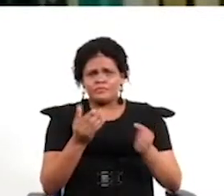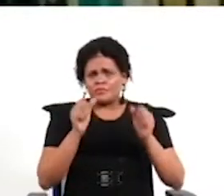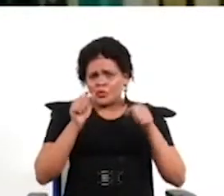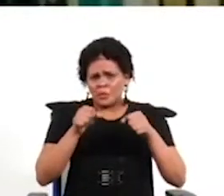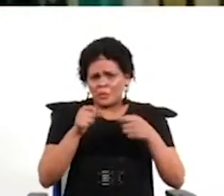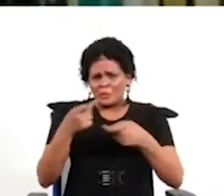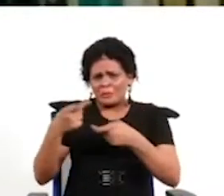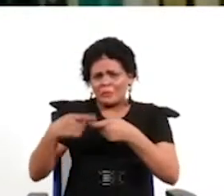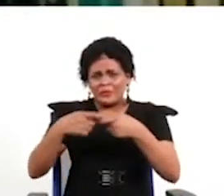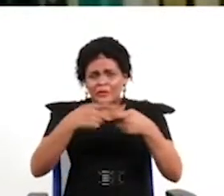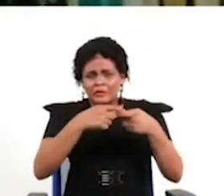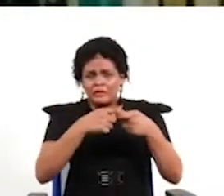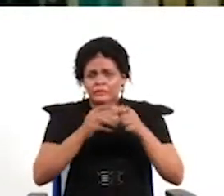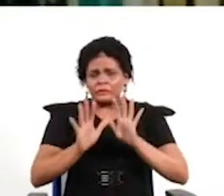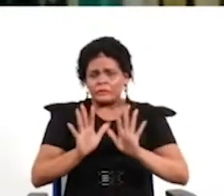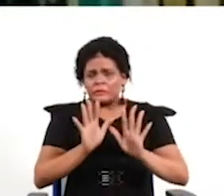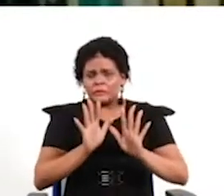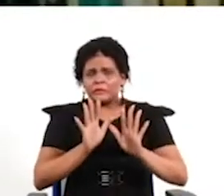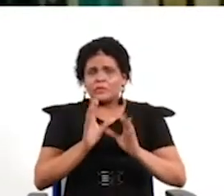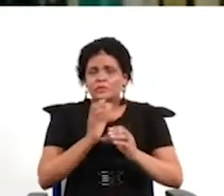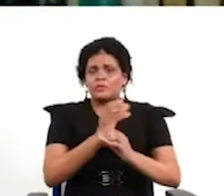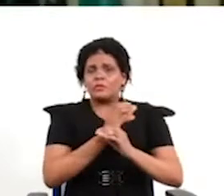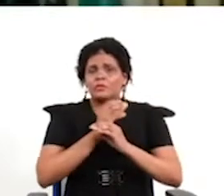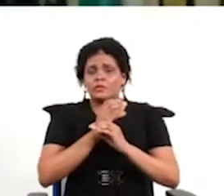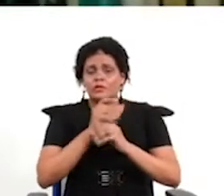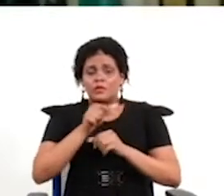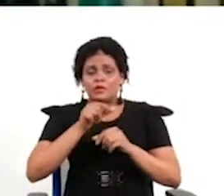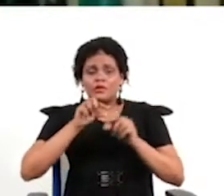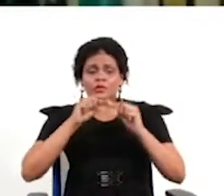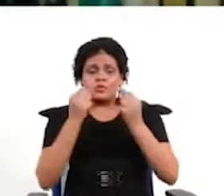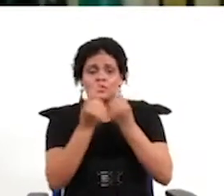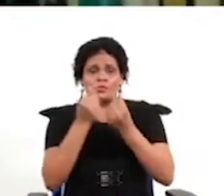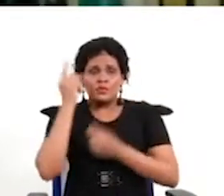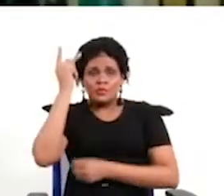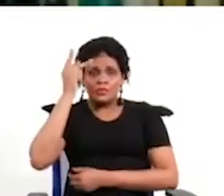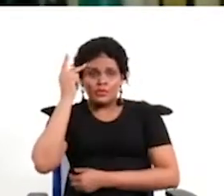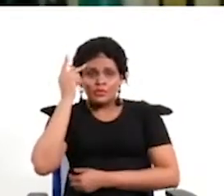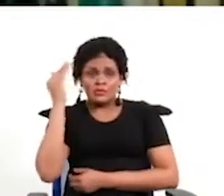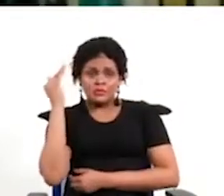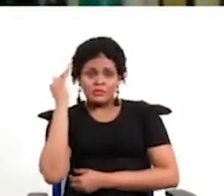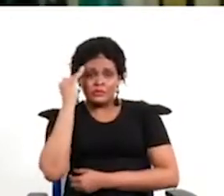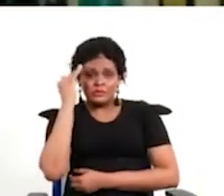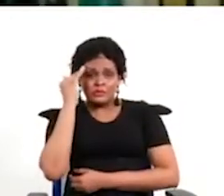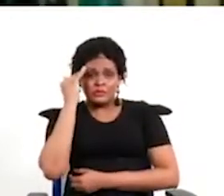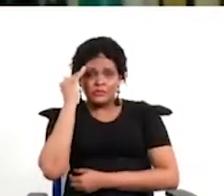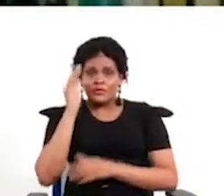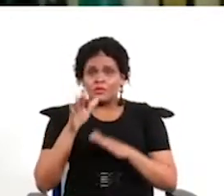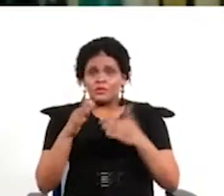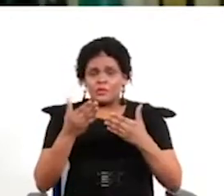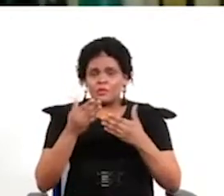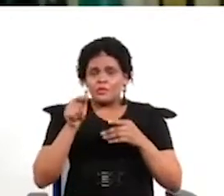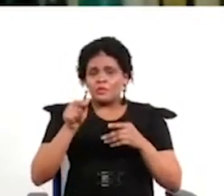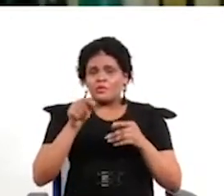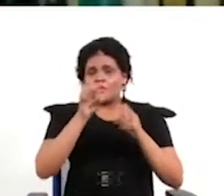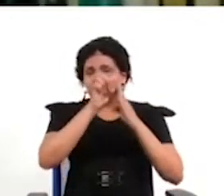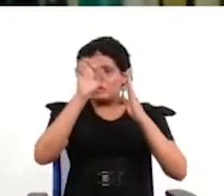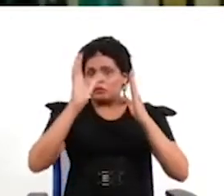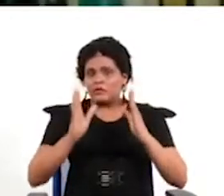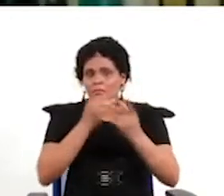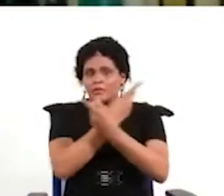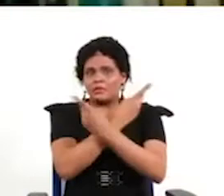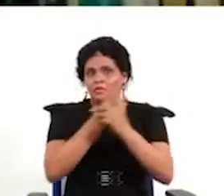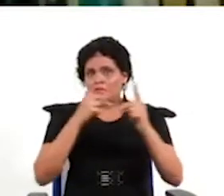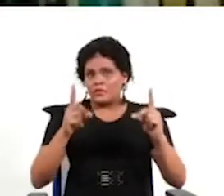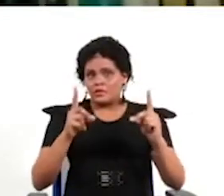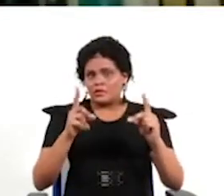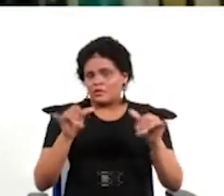participación, también olvidamos que los partidos políticos, que son esenciales en un sistema democrático y por lo menos en